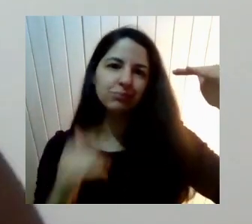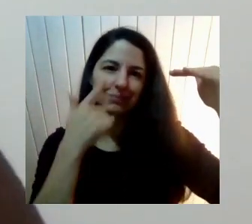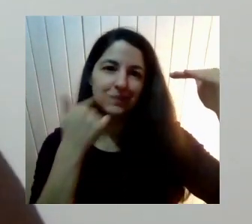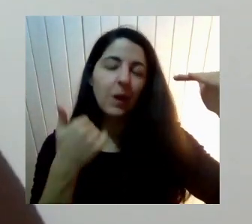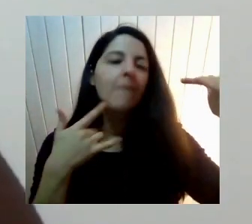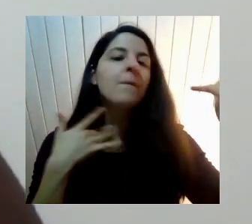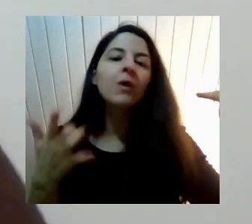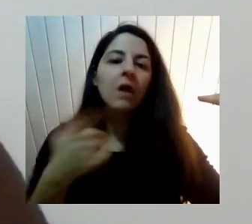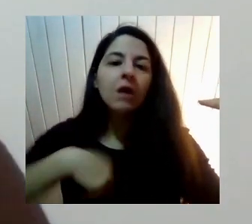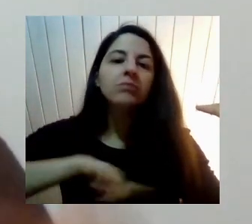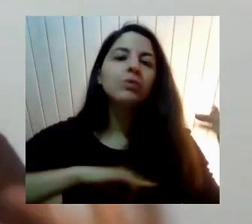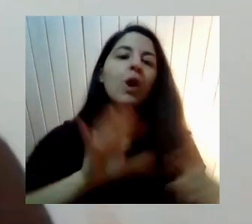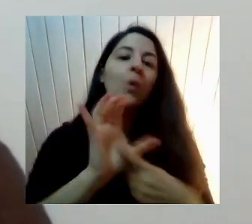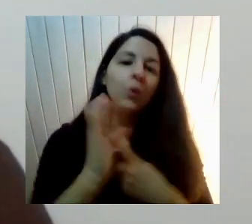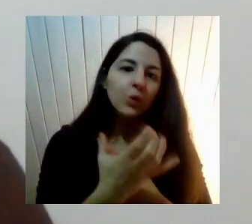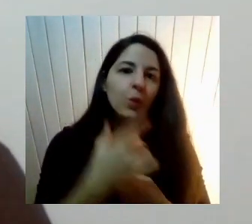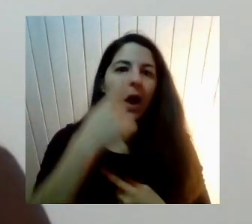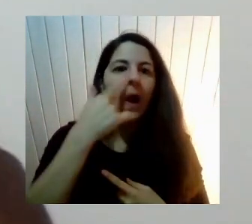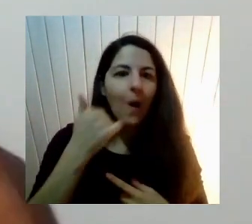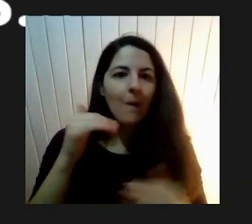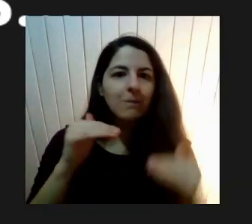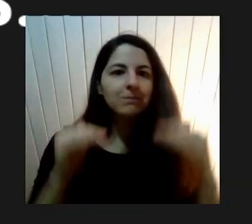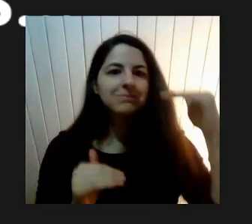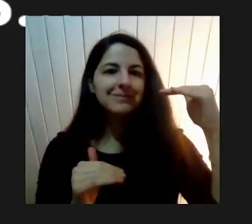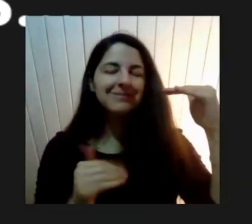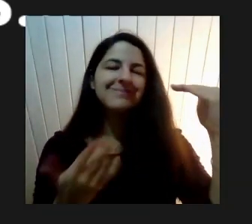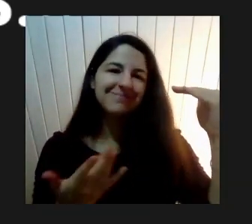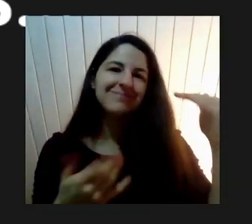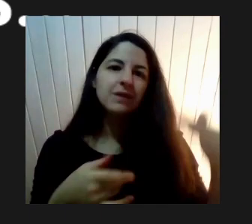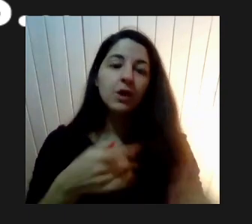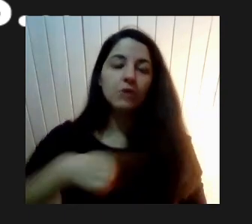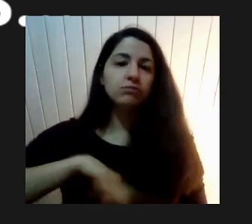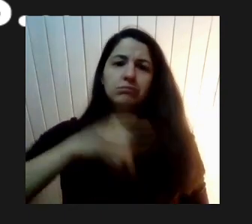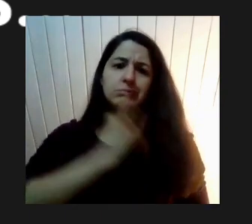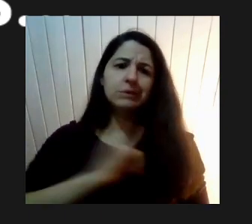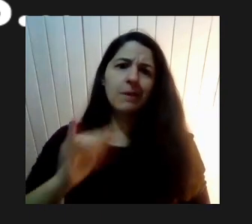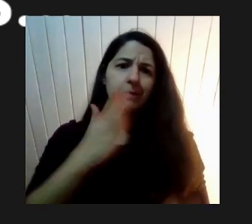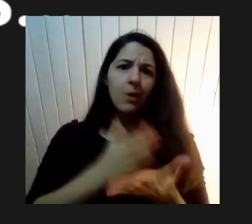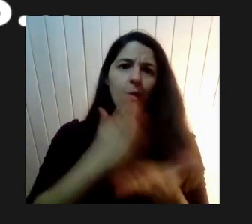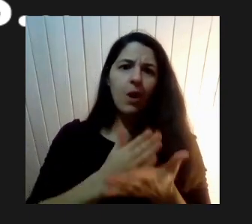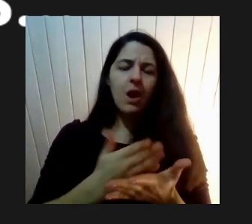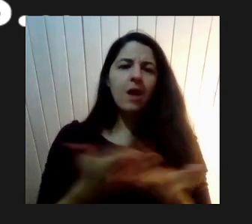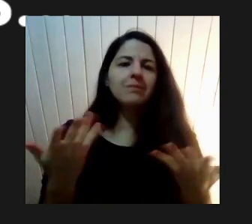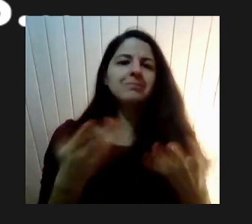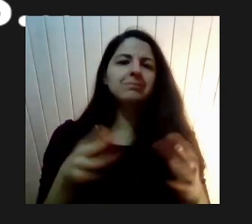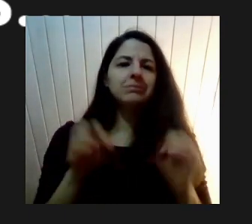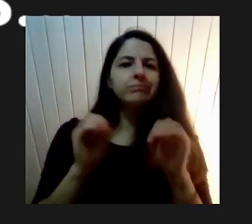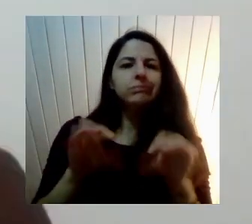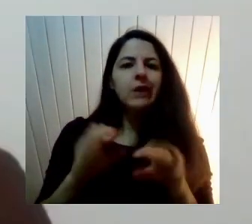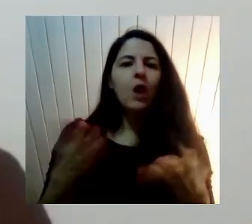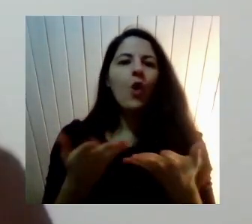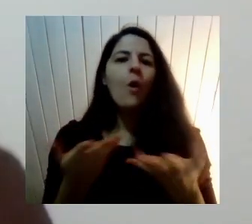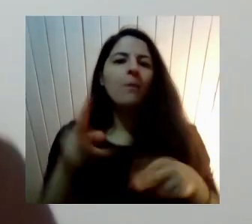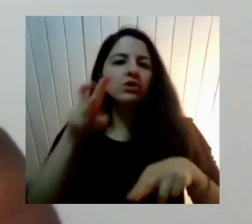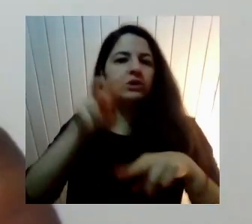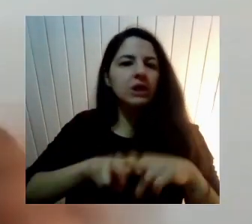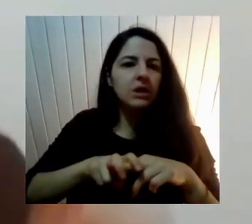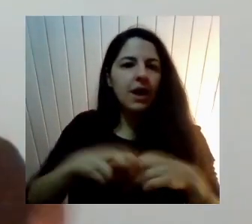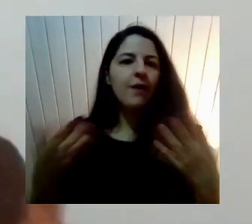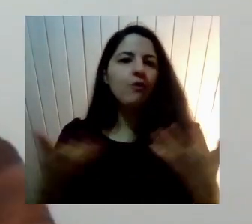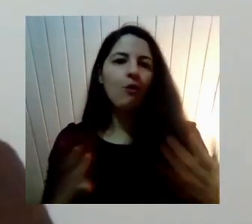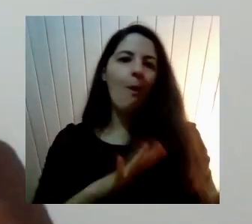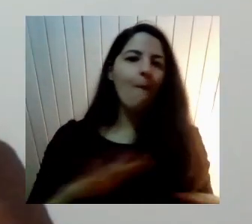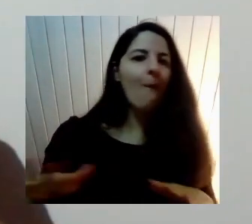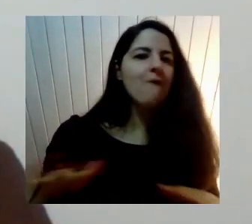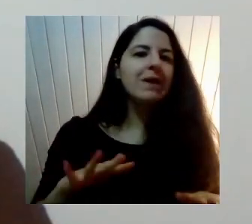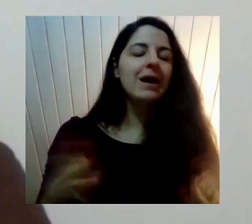Siempre en el colegio Cómo sentarnos Cómo movernos Cómo vestirnos El otro día El Veía como Un meme O un comentario